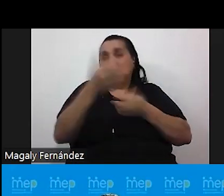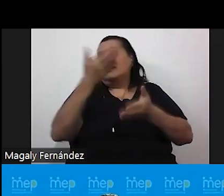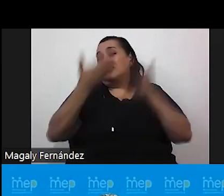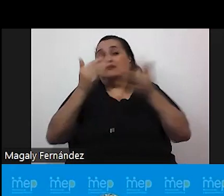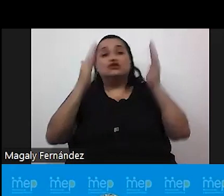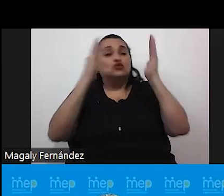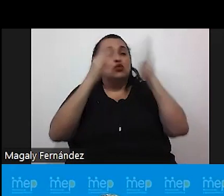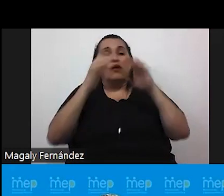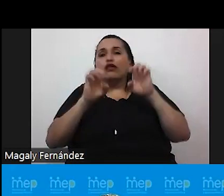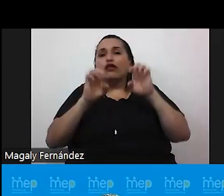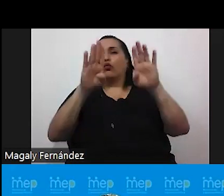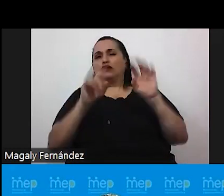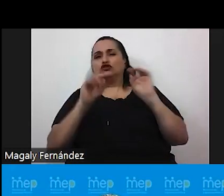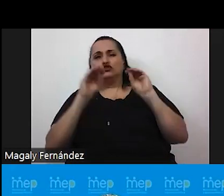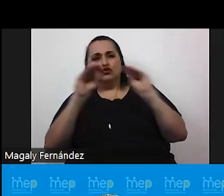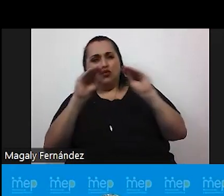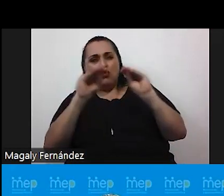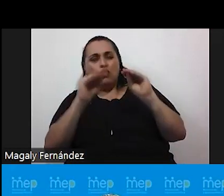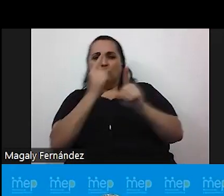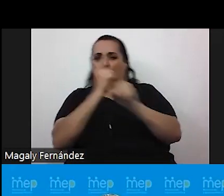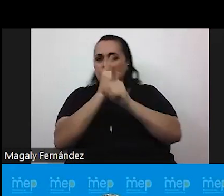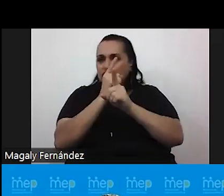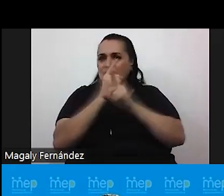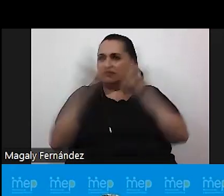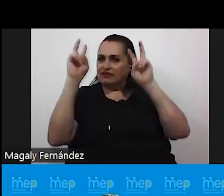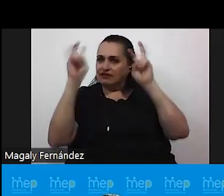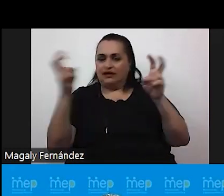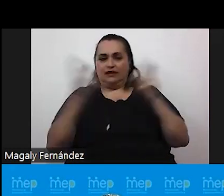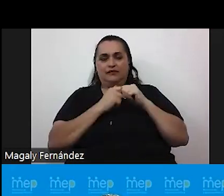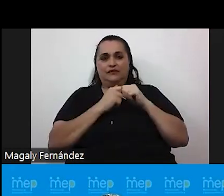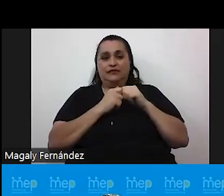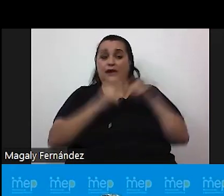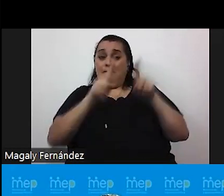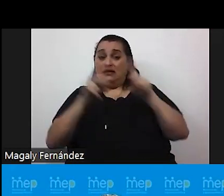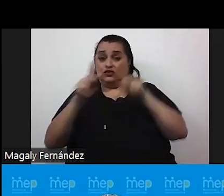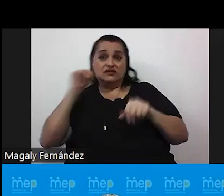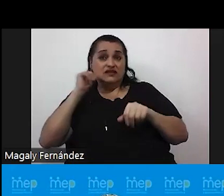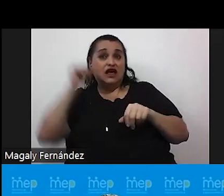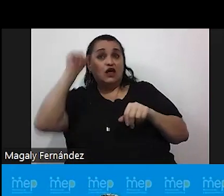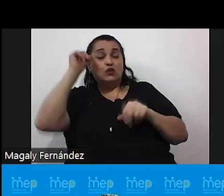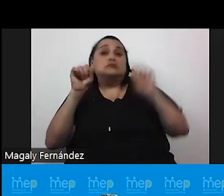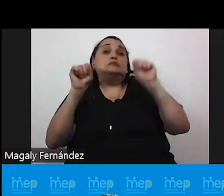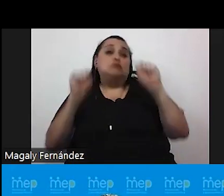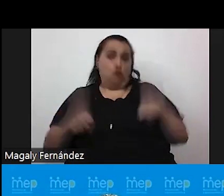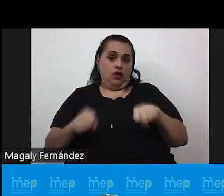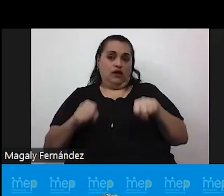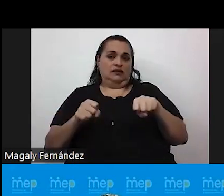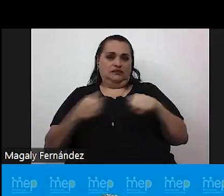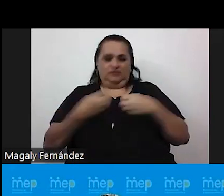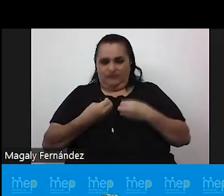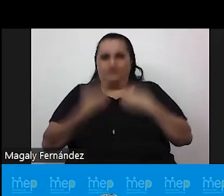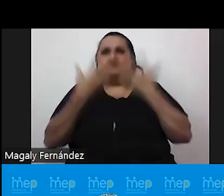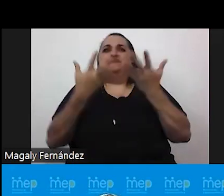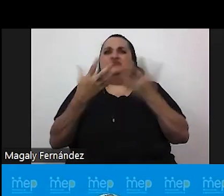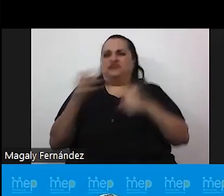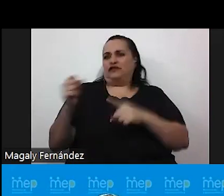haya una educación apropiada sobre este tema y las personas adultas podrían reaccionar de